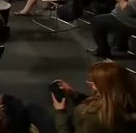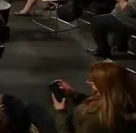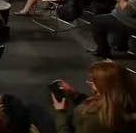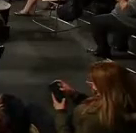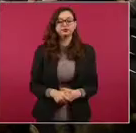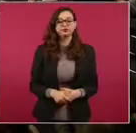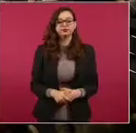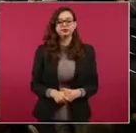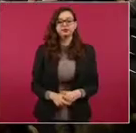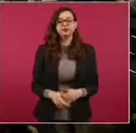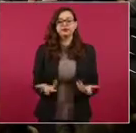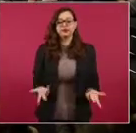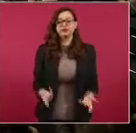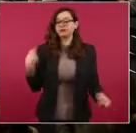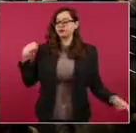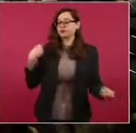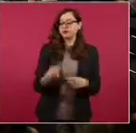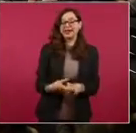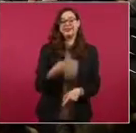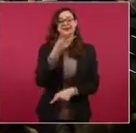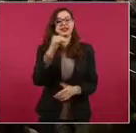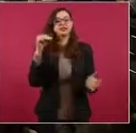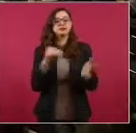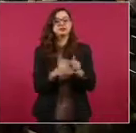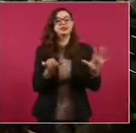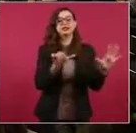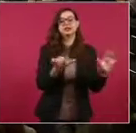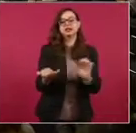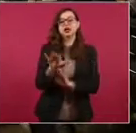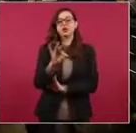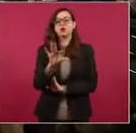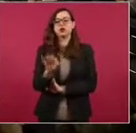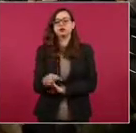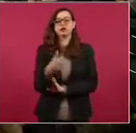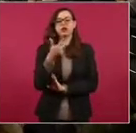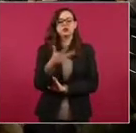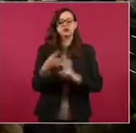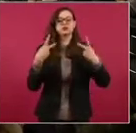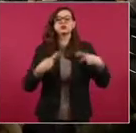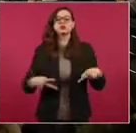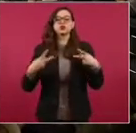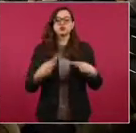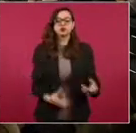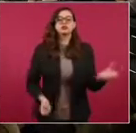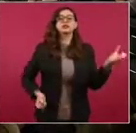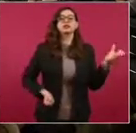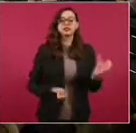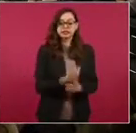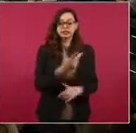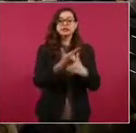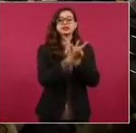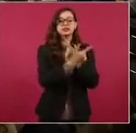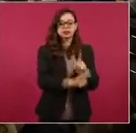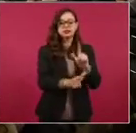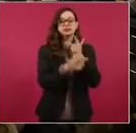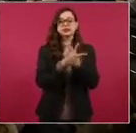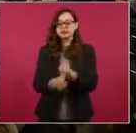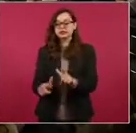648 libertades y también las, la que sigue, las